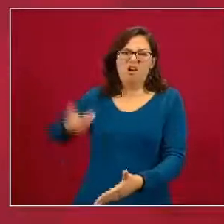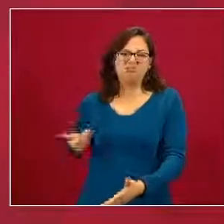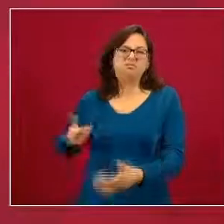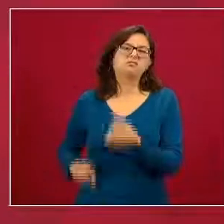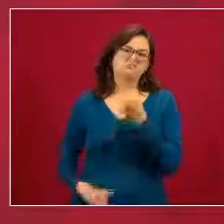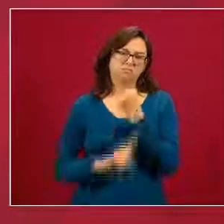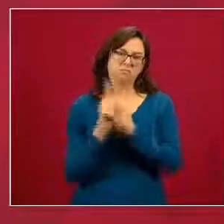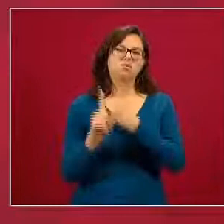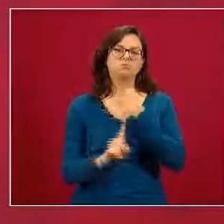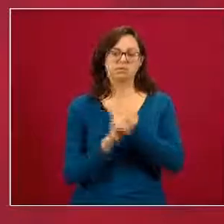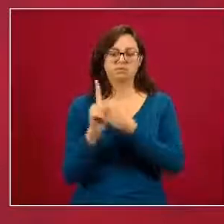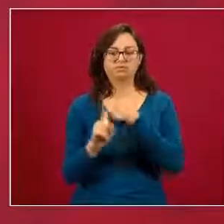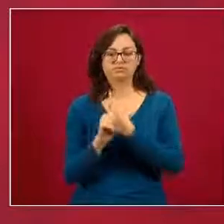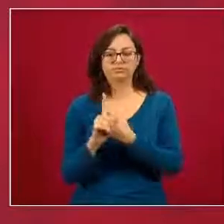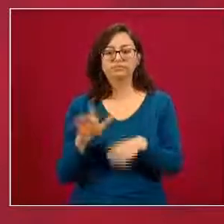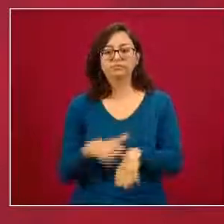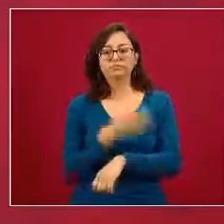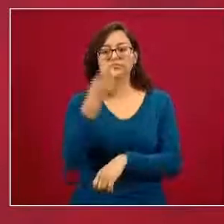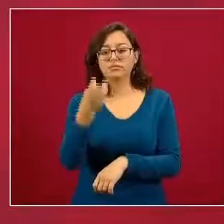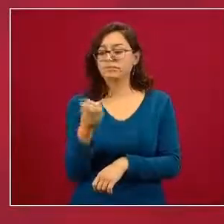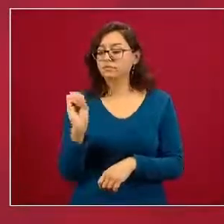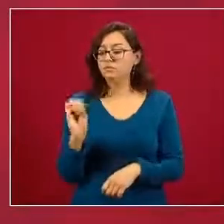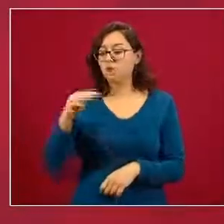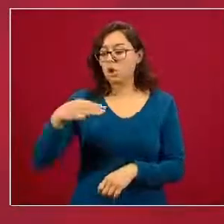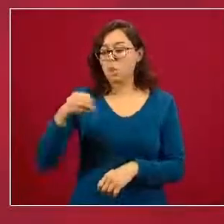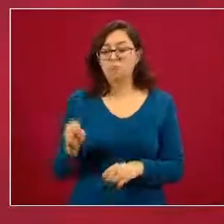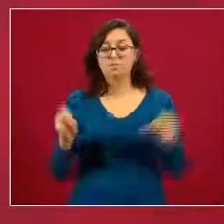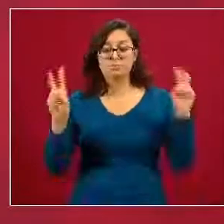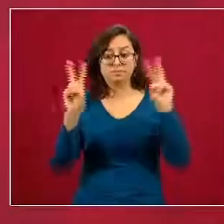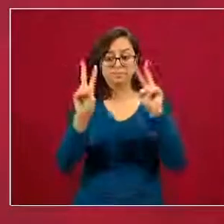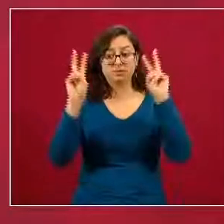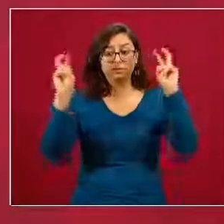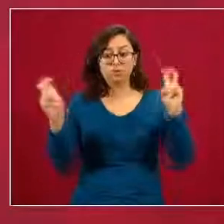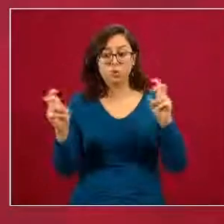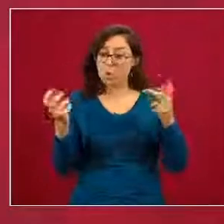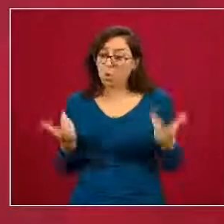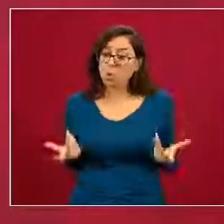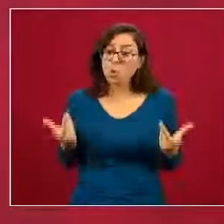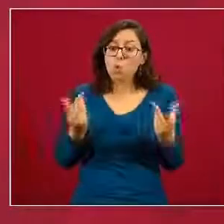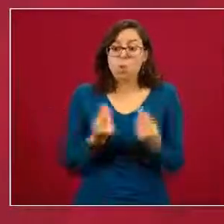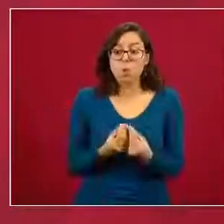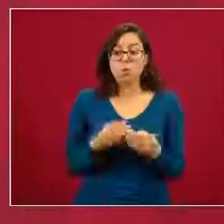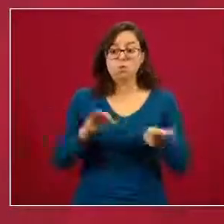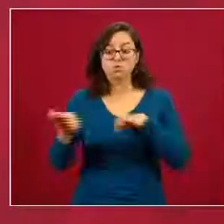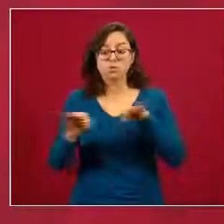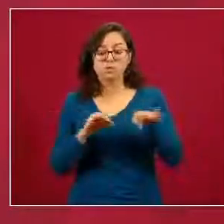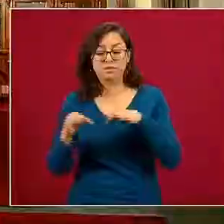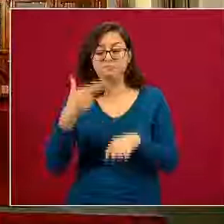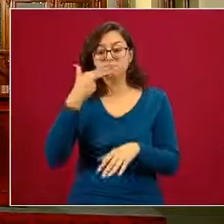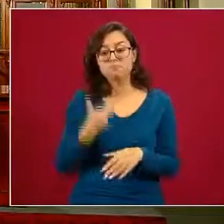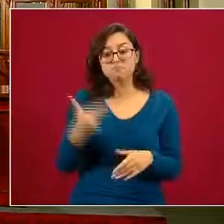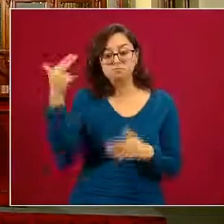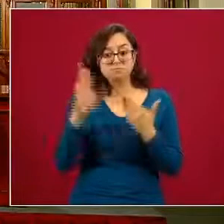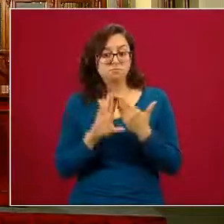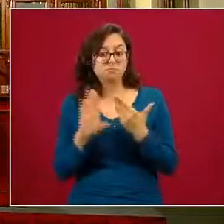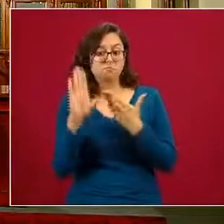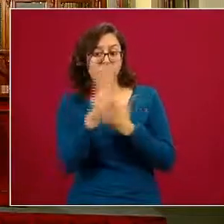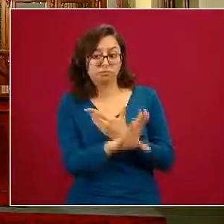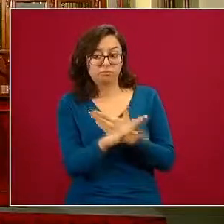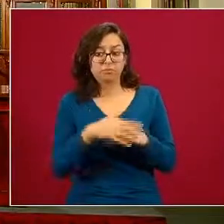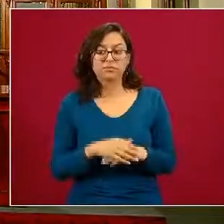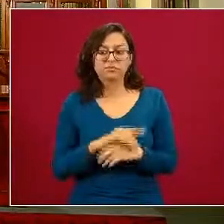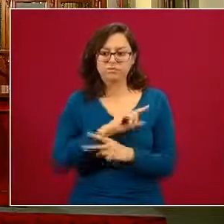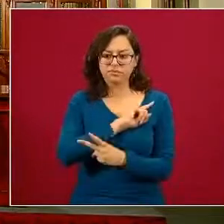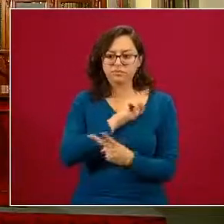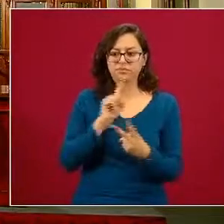enfatizar y por eso el lema que ha escogido la Organización Mundial de la Salud de trabajemos juntos para prevenir el suicidio lo segundo que quiero